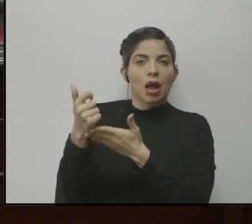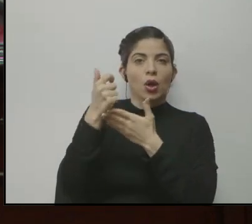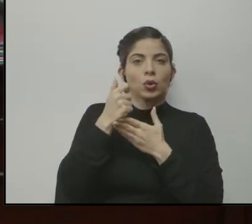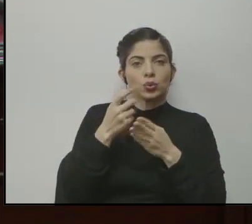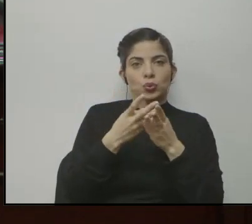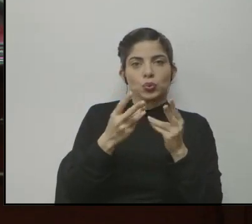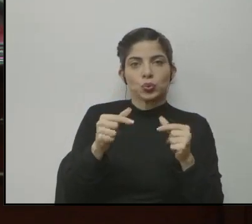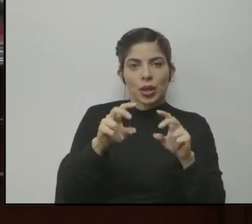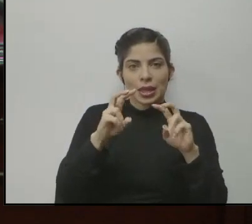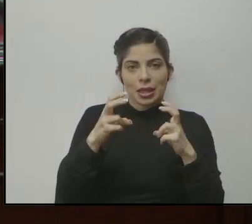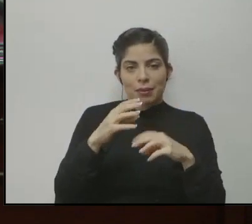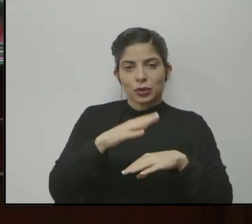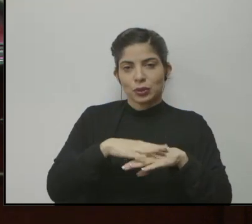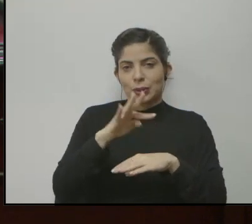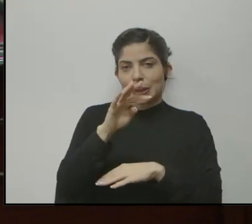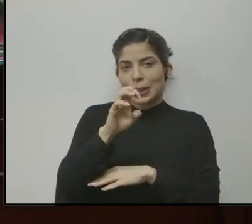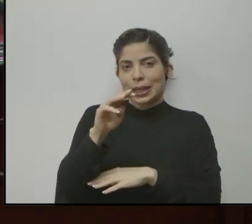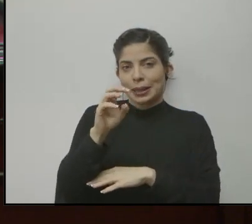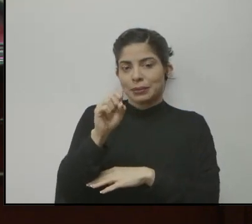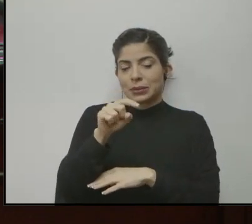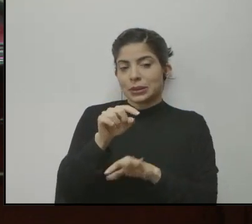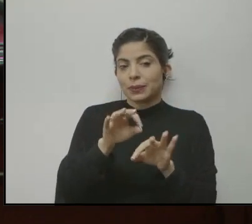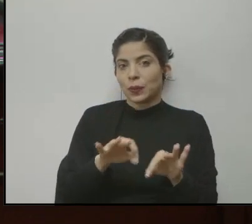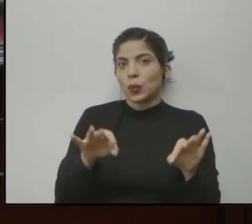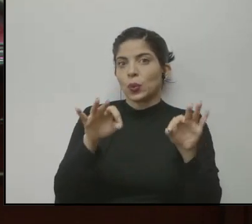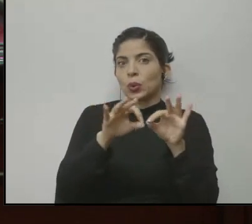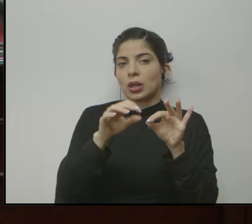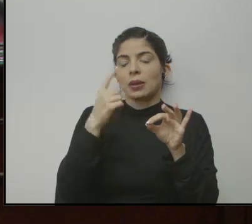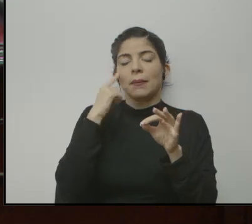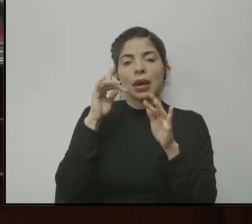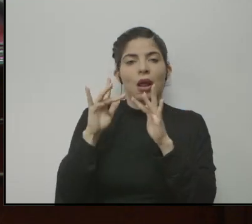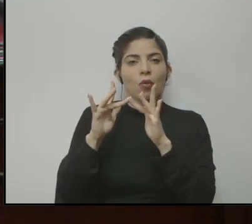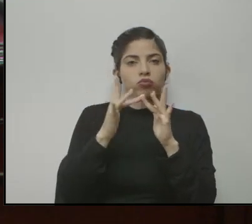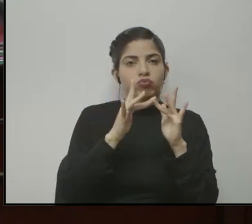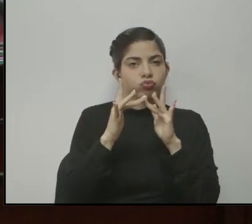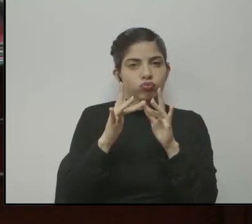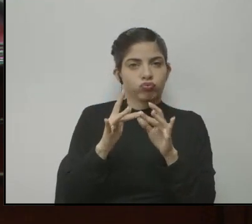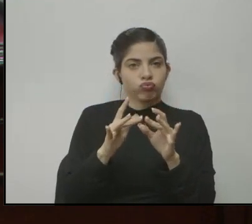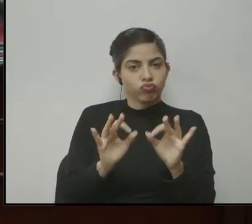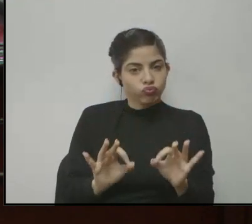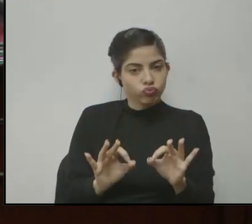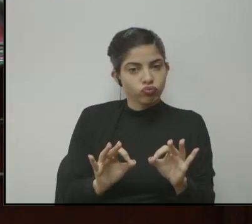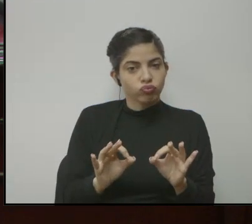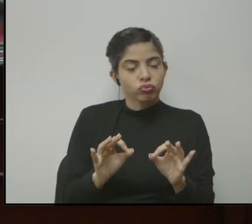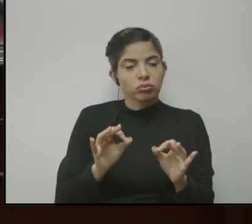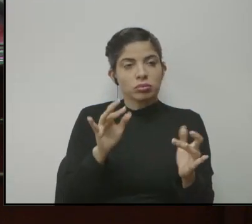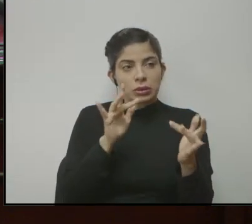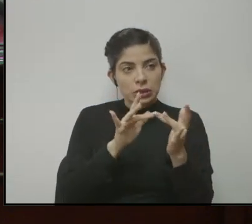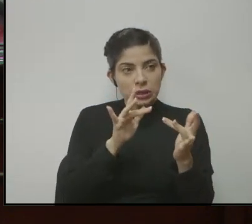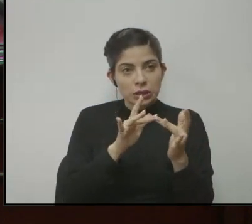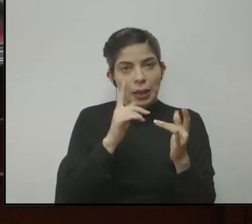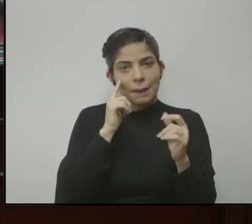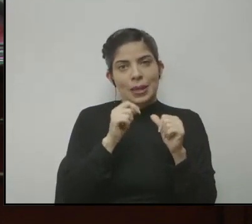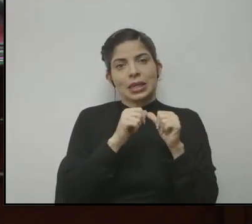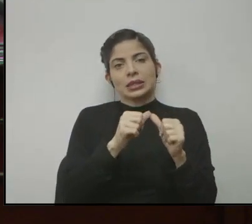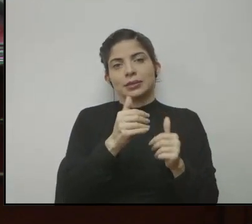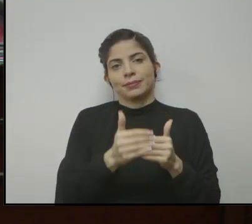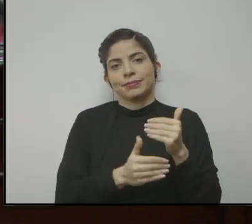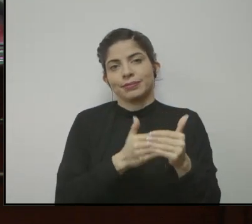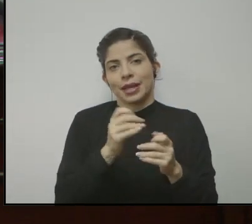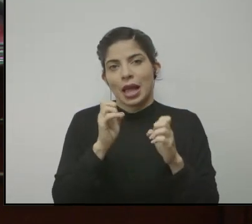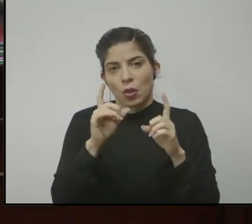estos temas del TEAMS que es muy importante para tener la conexión para poder pues seguir en el proceso